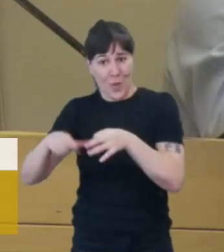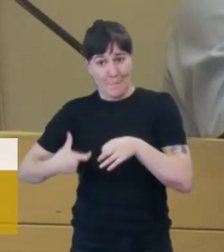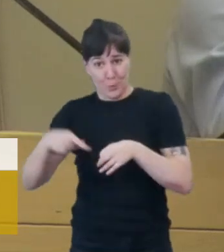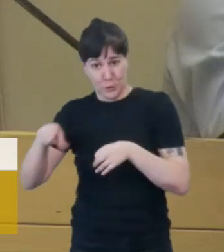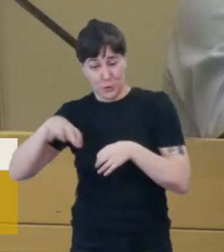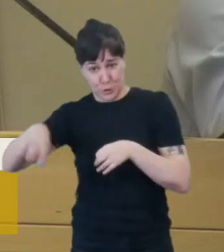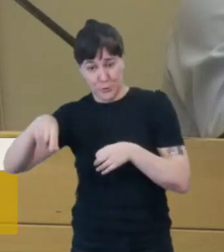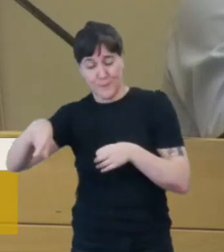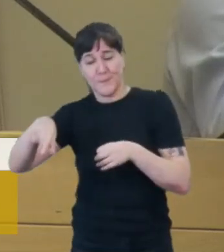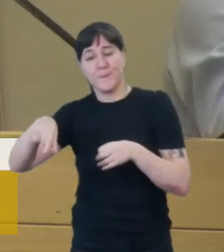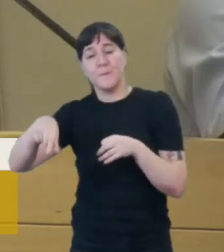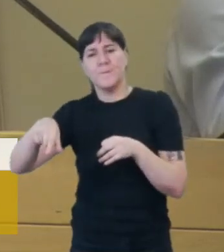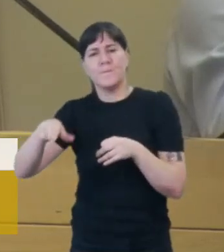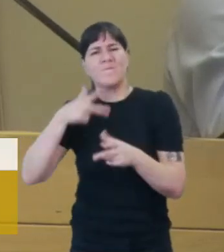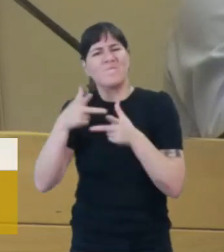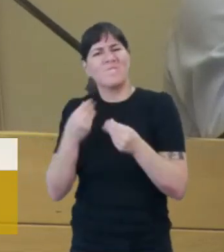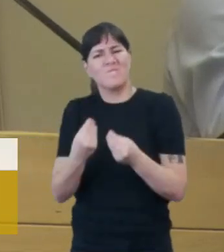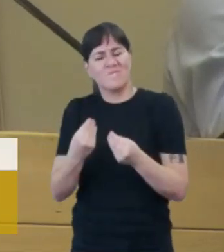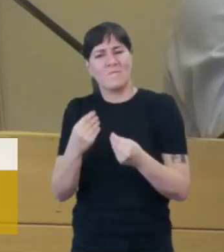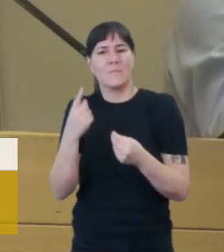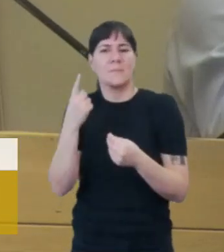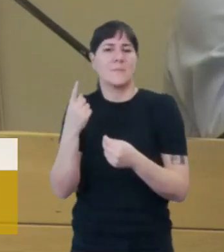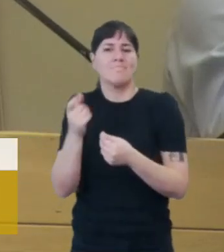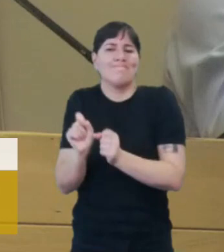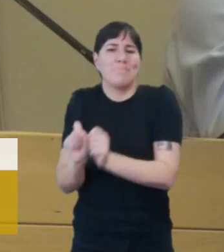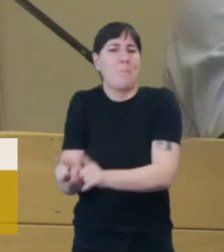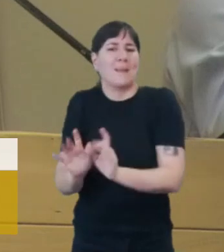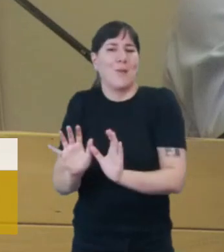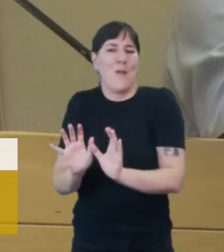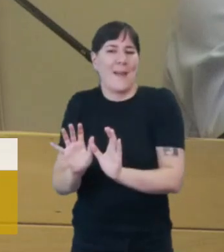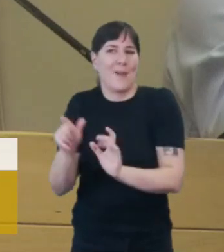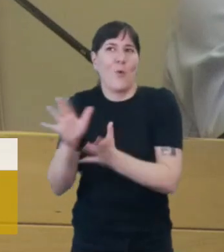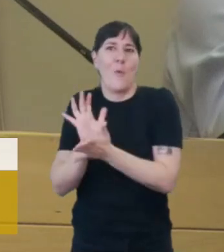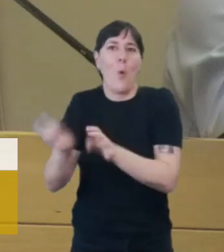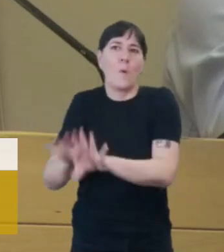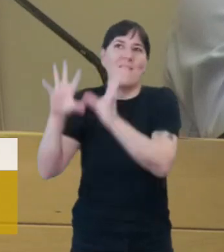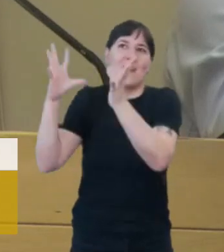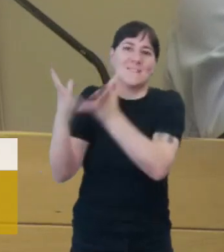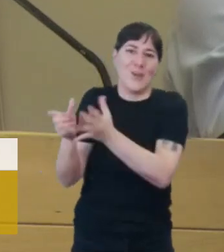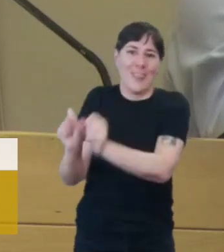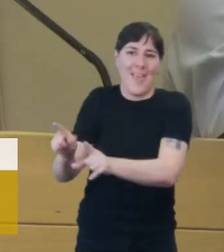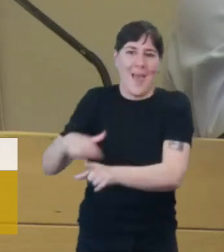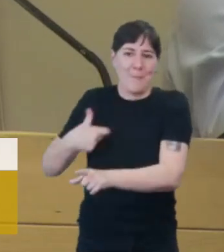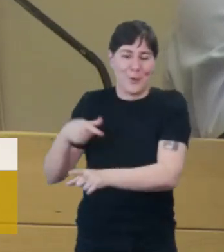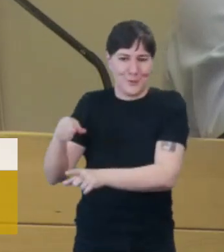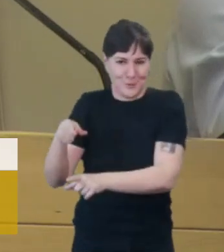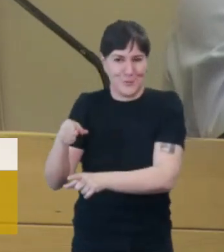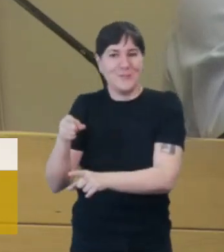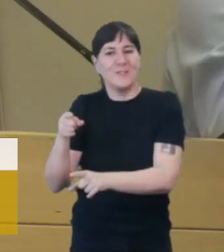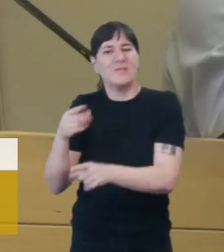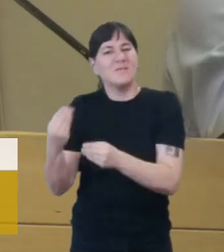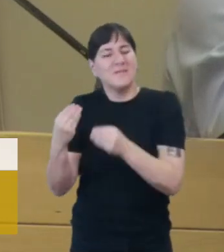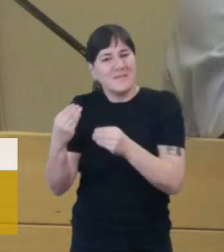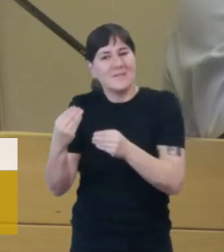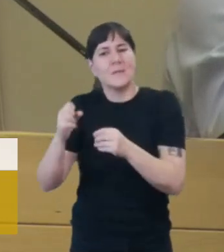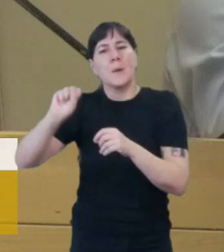hablamos de un universo muy particular, el universo de los ascendentes en